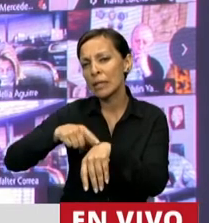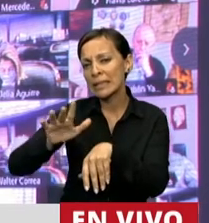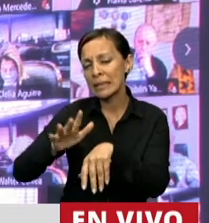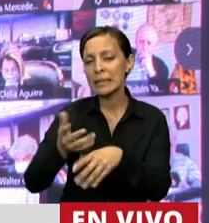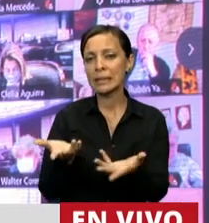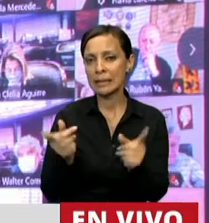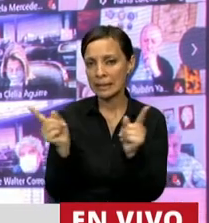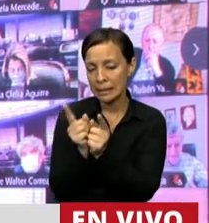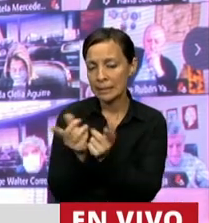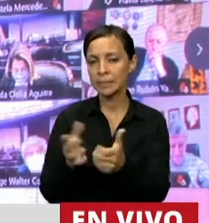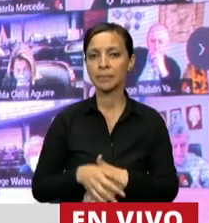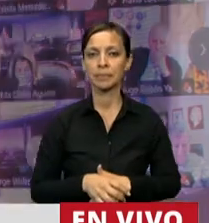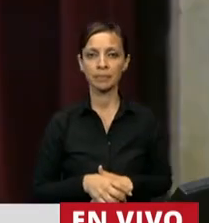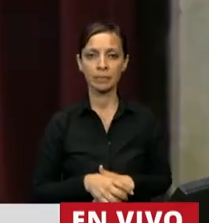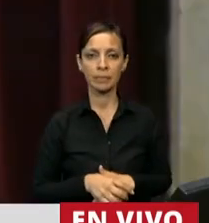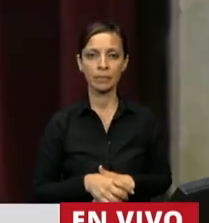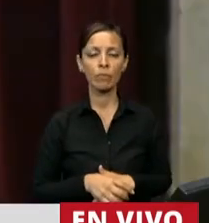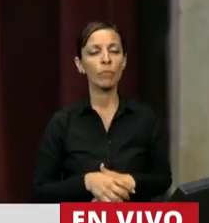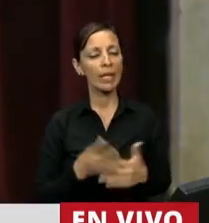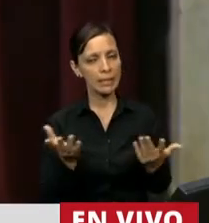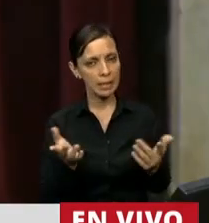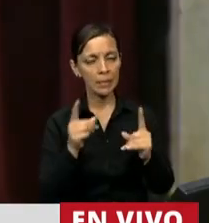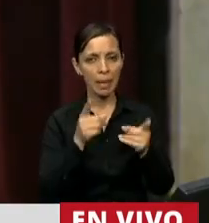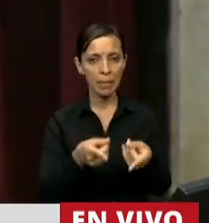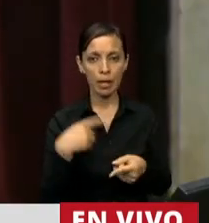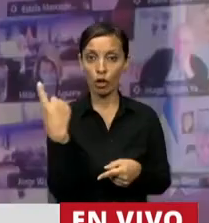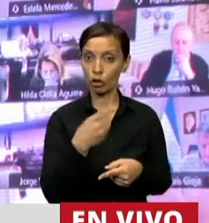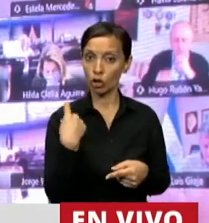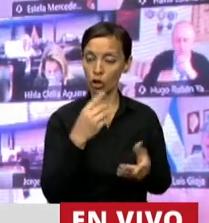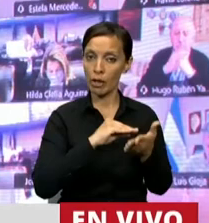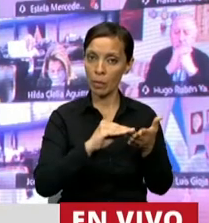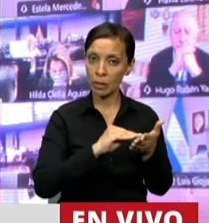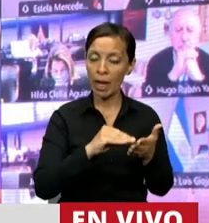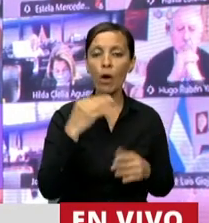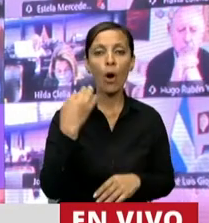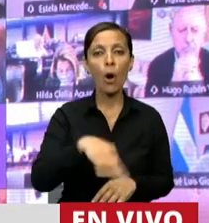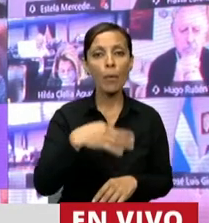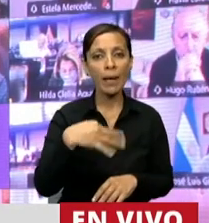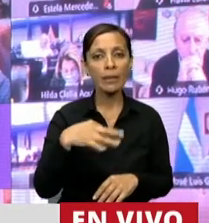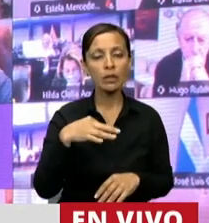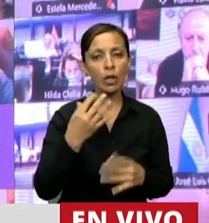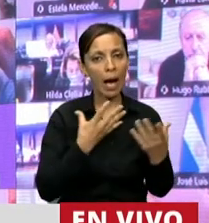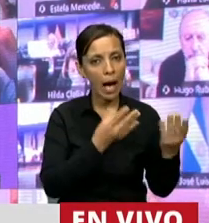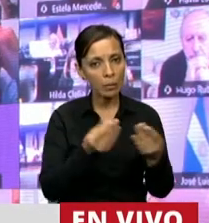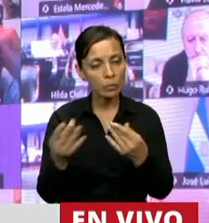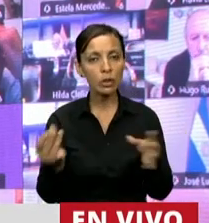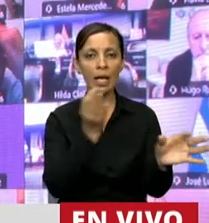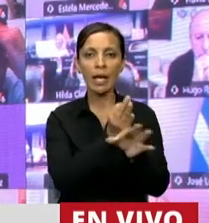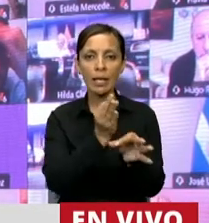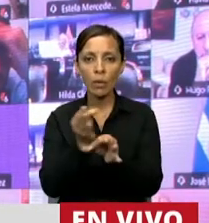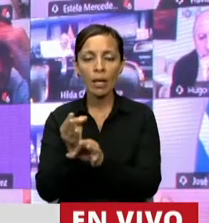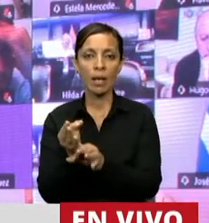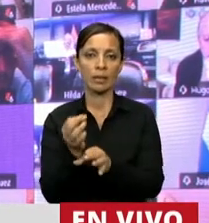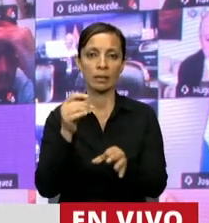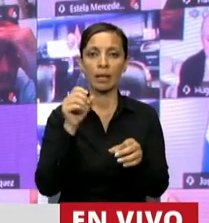pueblo, como no, también tenemos la obligación de acompañar a las instituciones educativas en